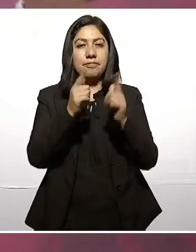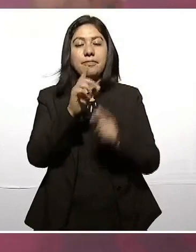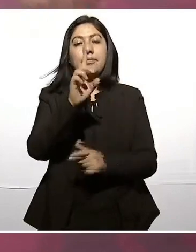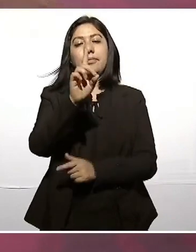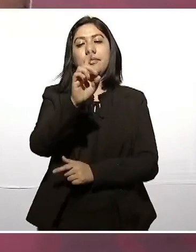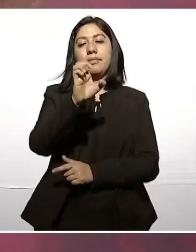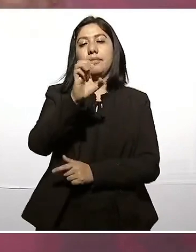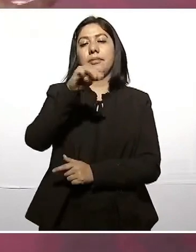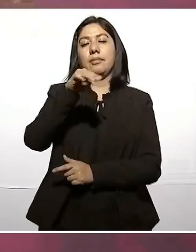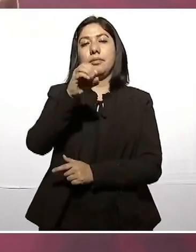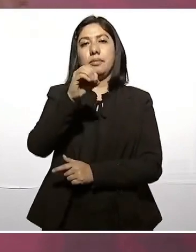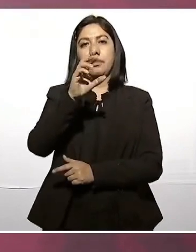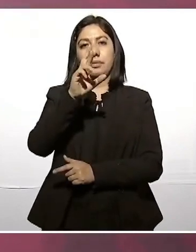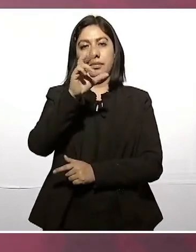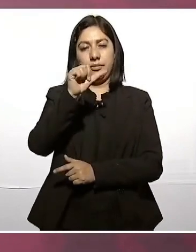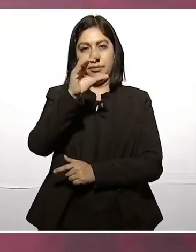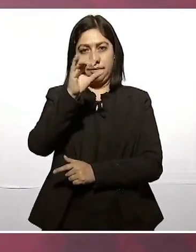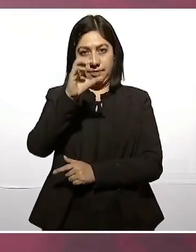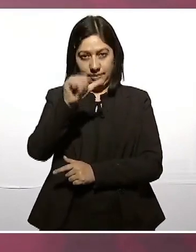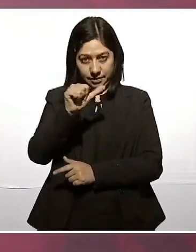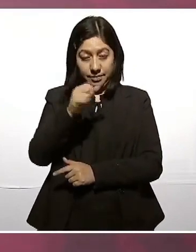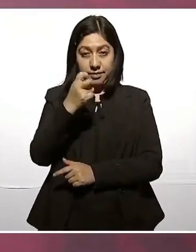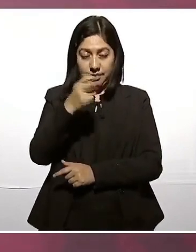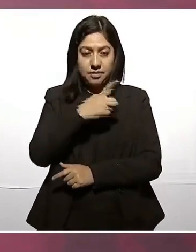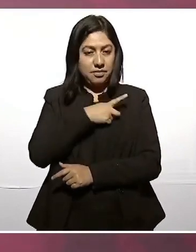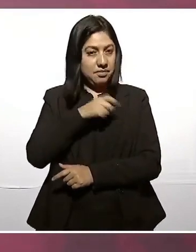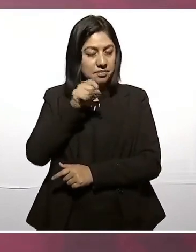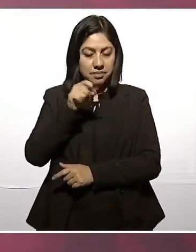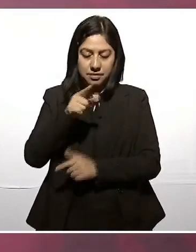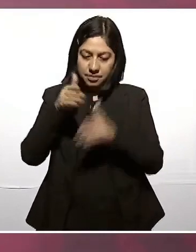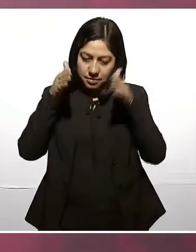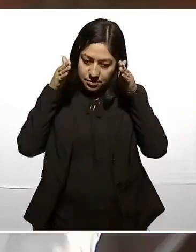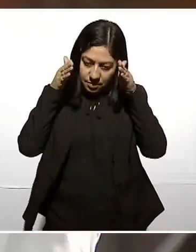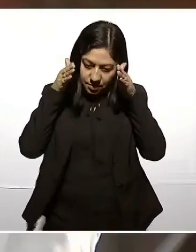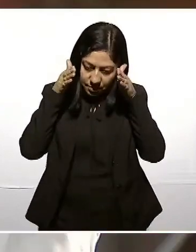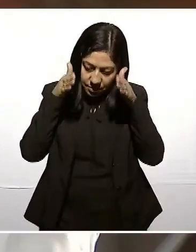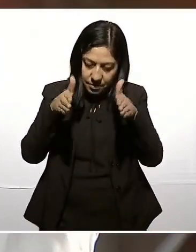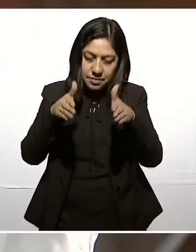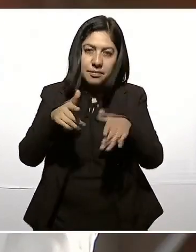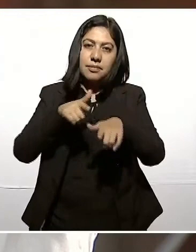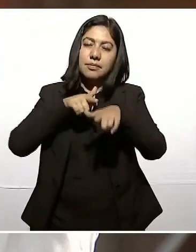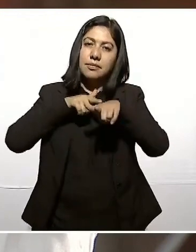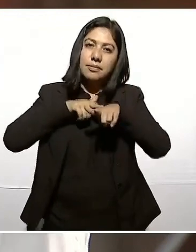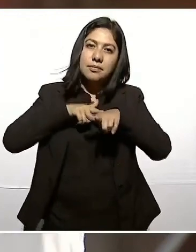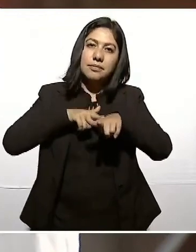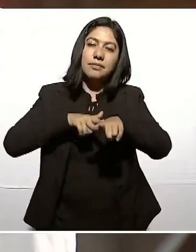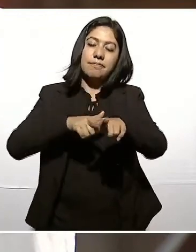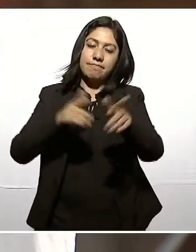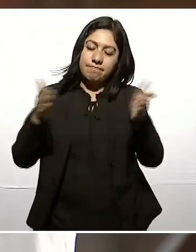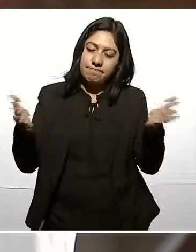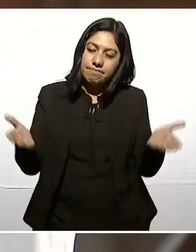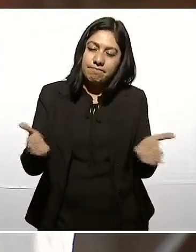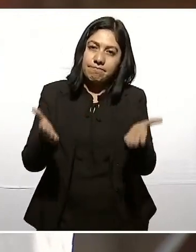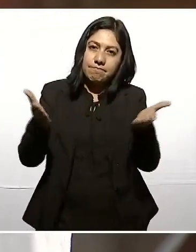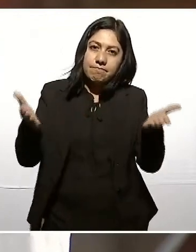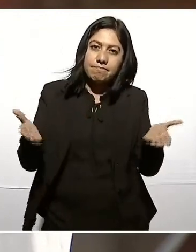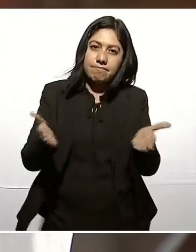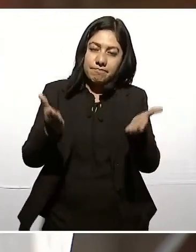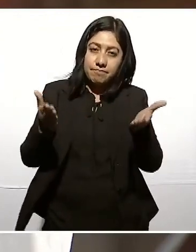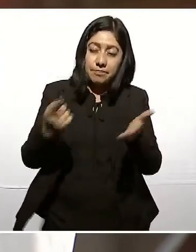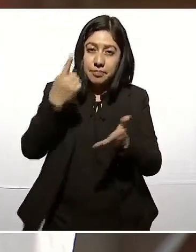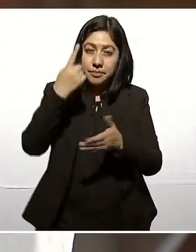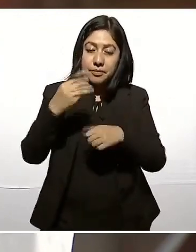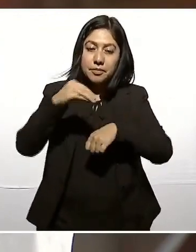que seguir en ese sentido, empujando para establecer las